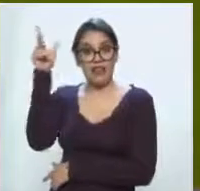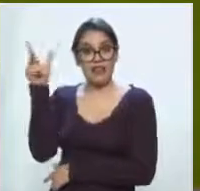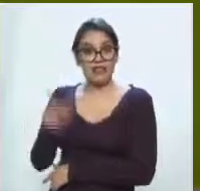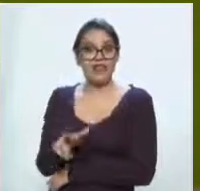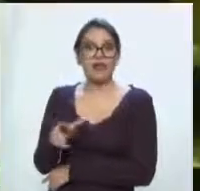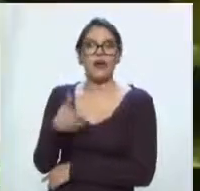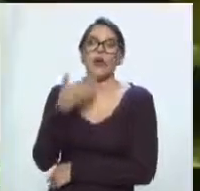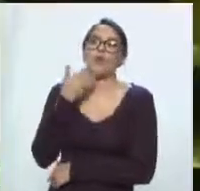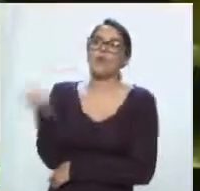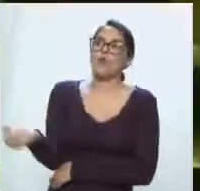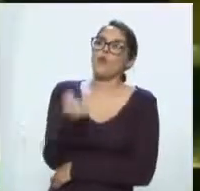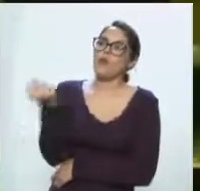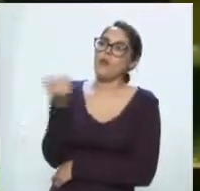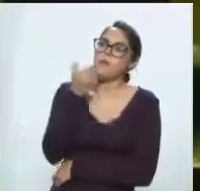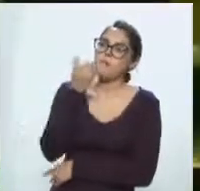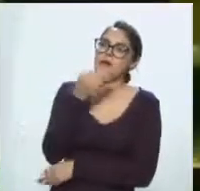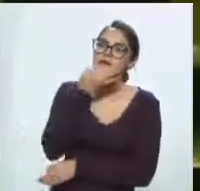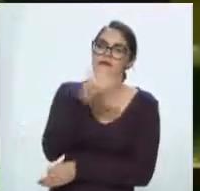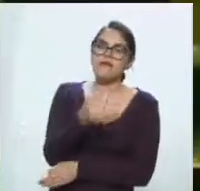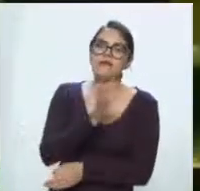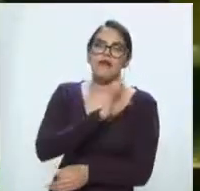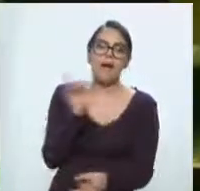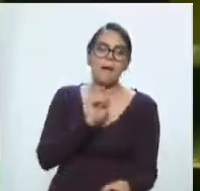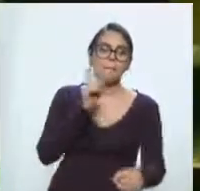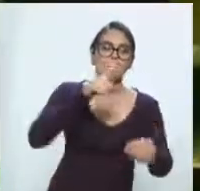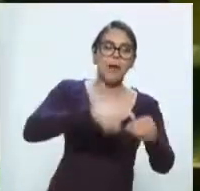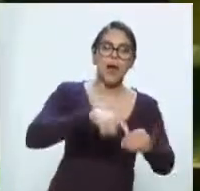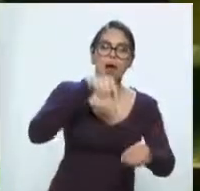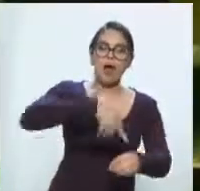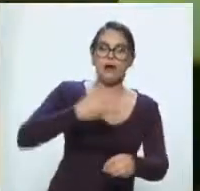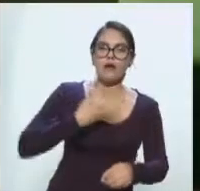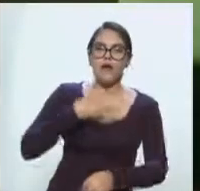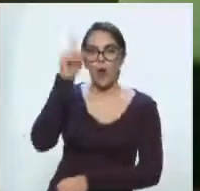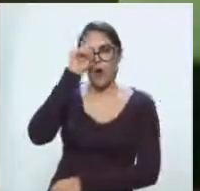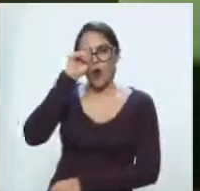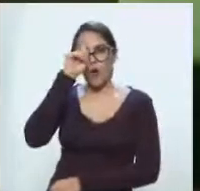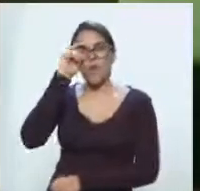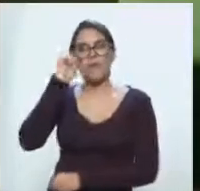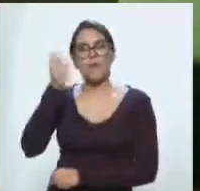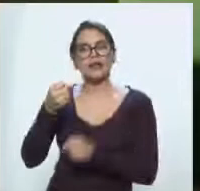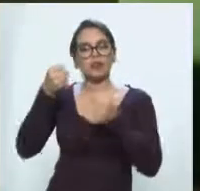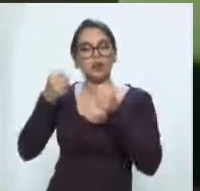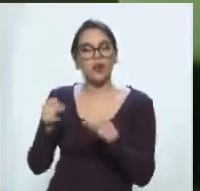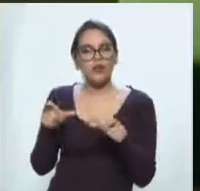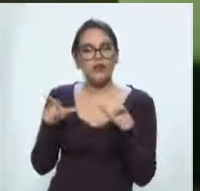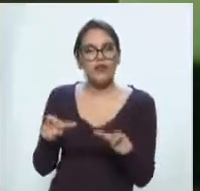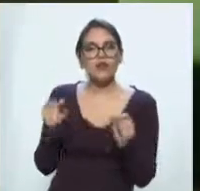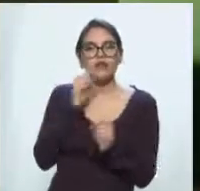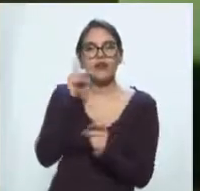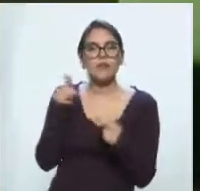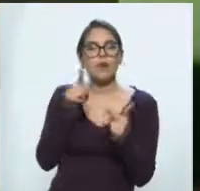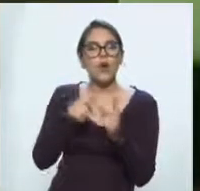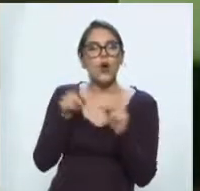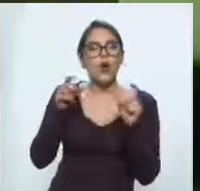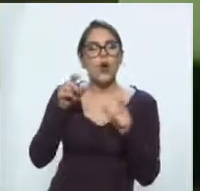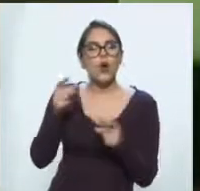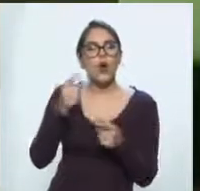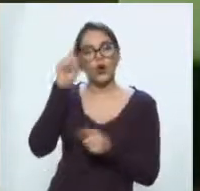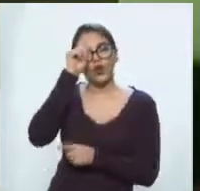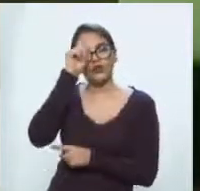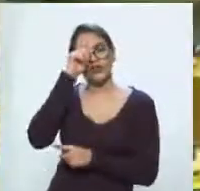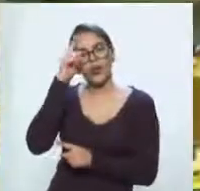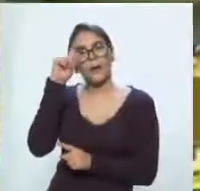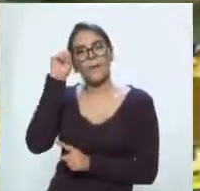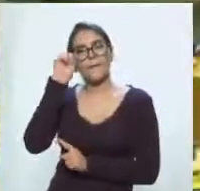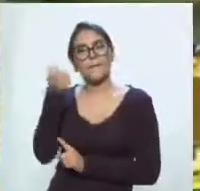del ingreso de México al Consejo de Seguridad y al Consejo Económico y Social de la ONU, lo que responde a las propuestas de